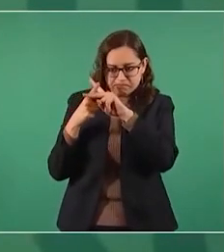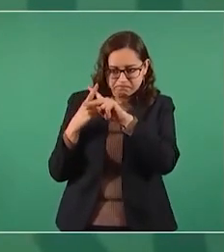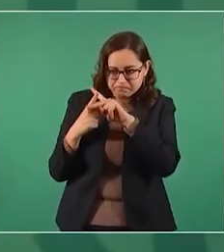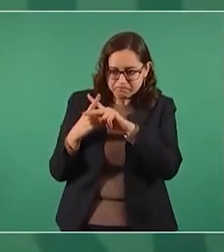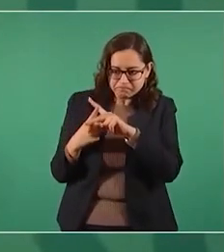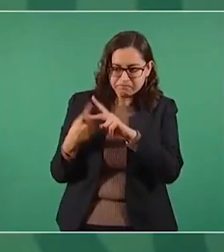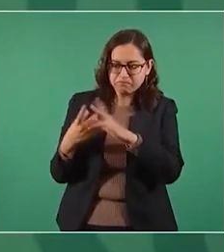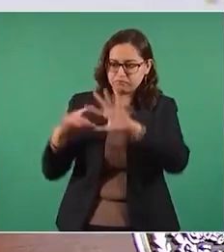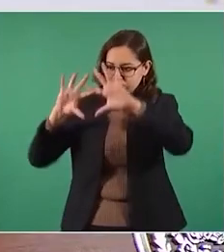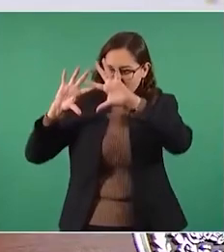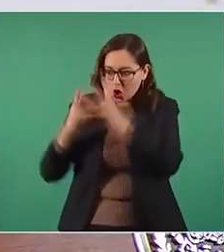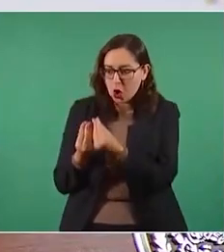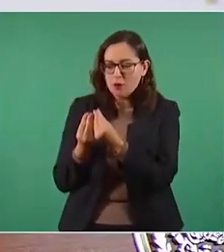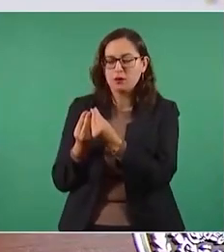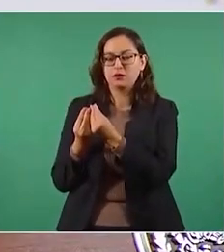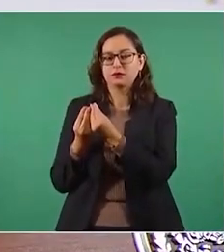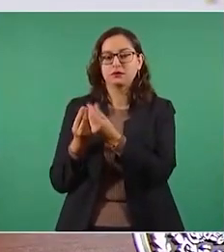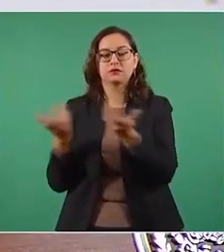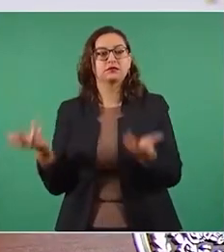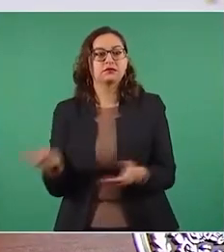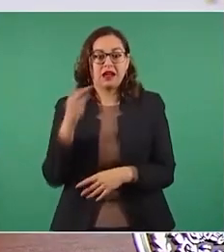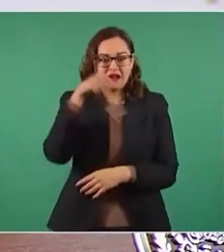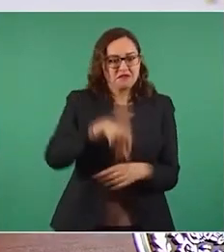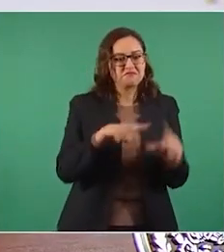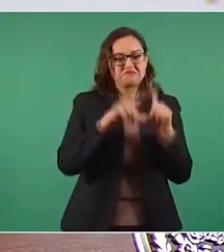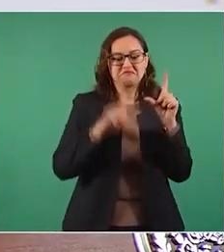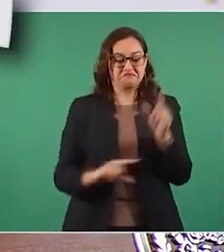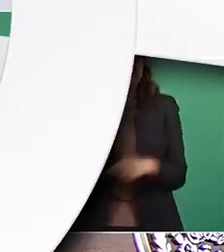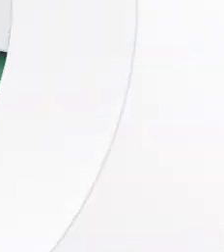Costa Rica y aquí no se aceptó.